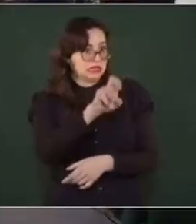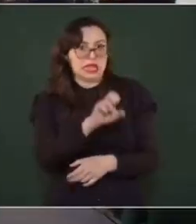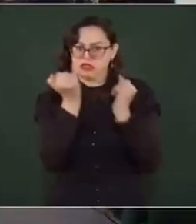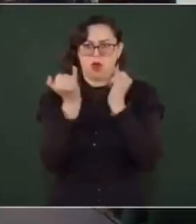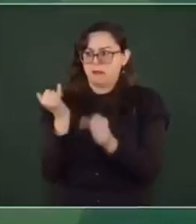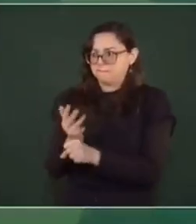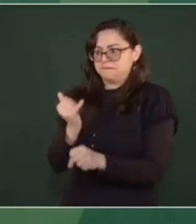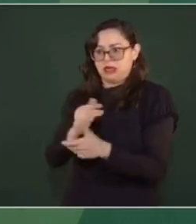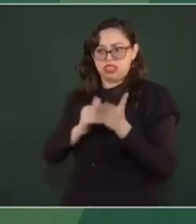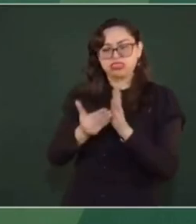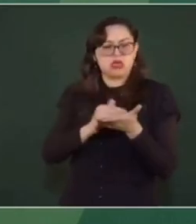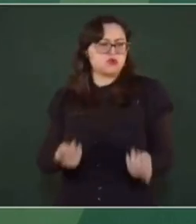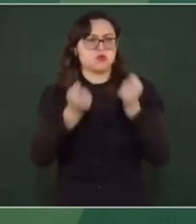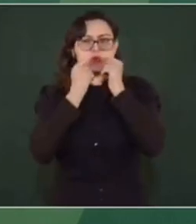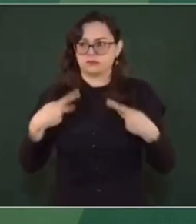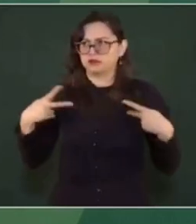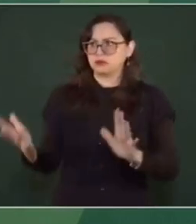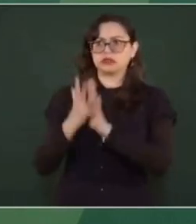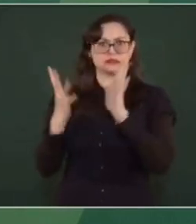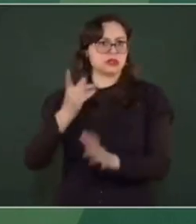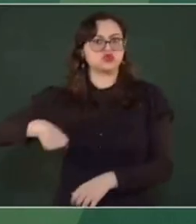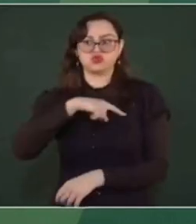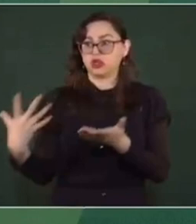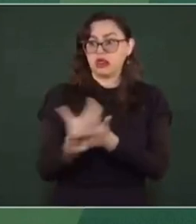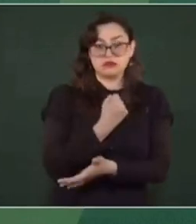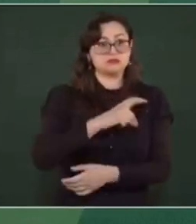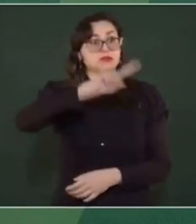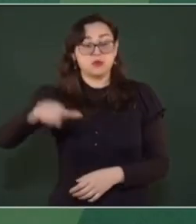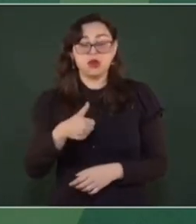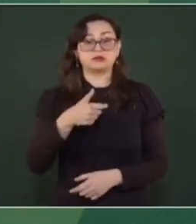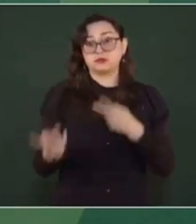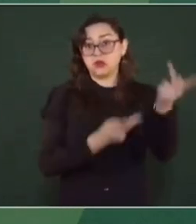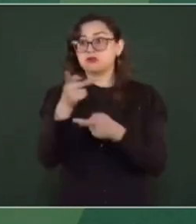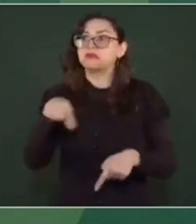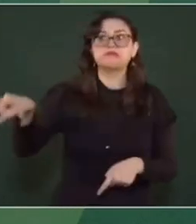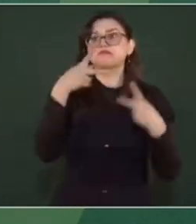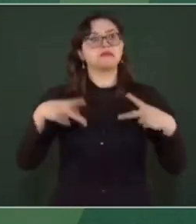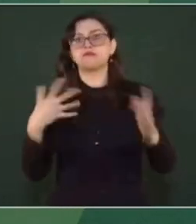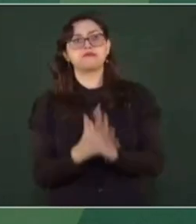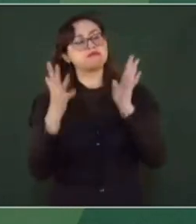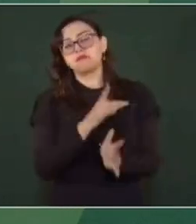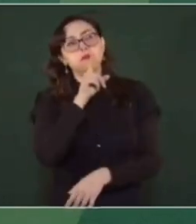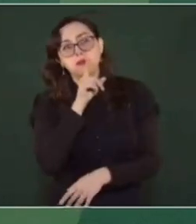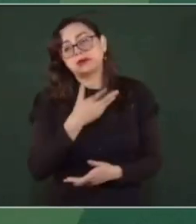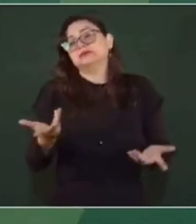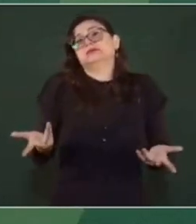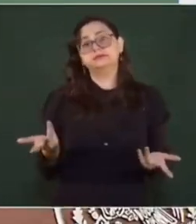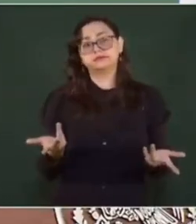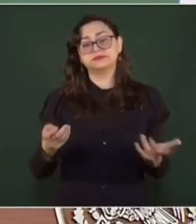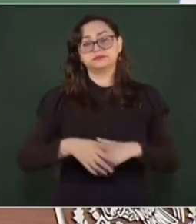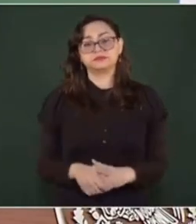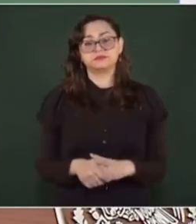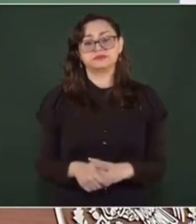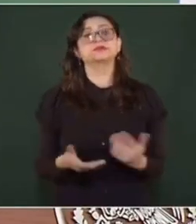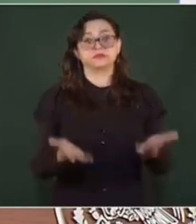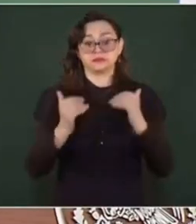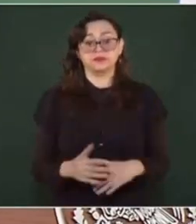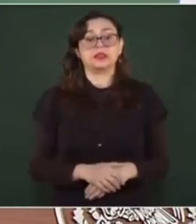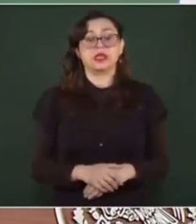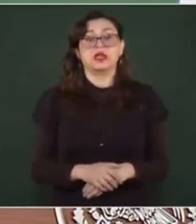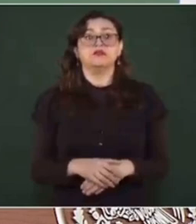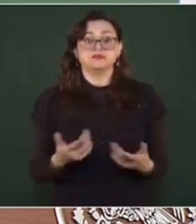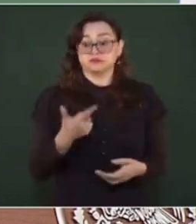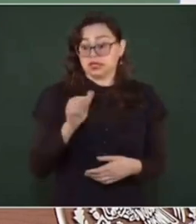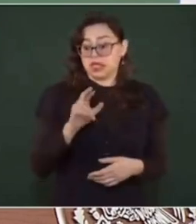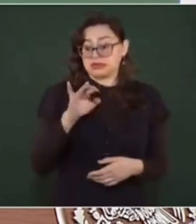vinculatoria. Si resulta, a partir de toda esta investigación, sobre todo lo relacionado con García Luna, de que hay una vinculación, que si él